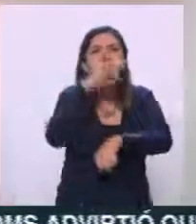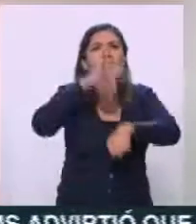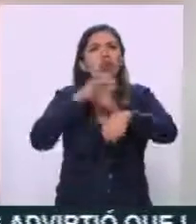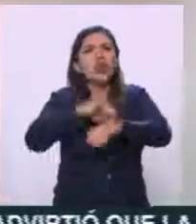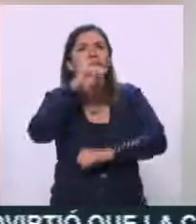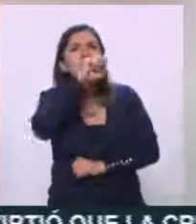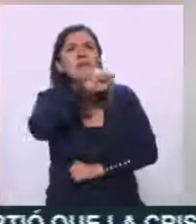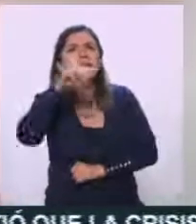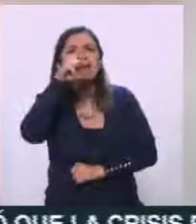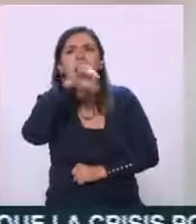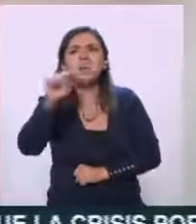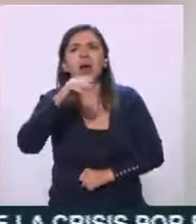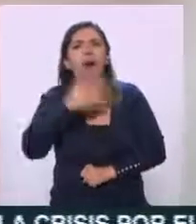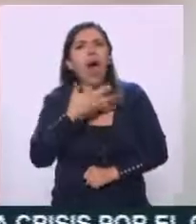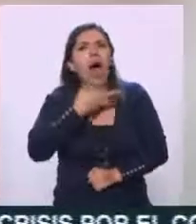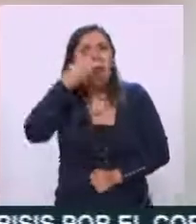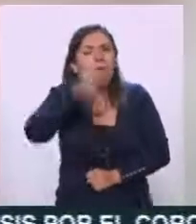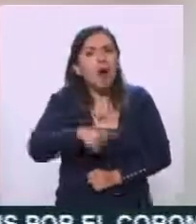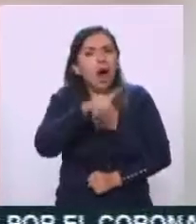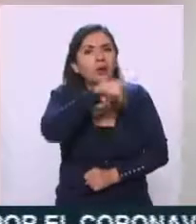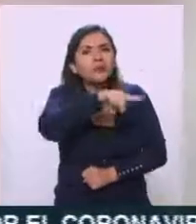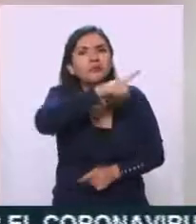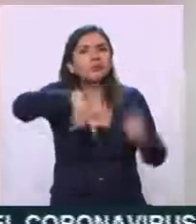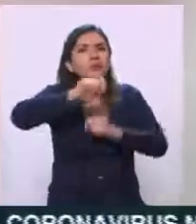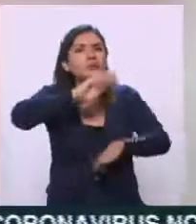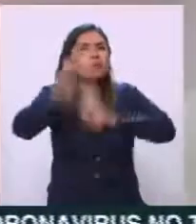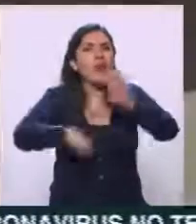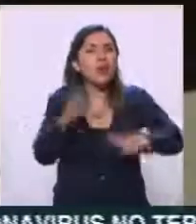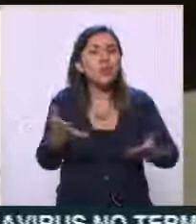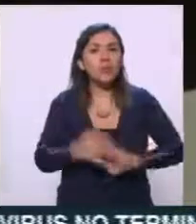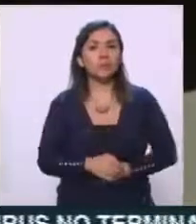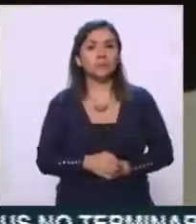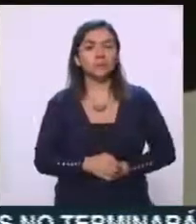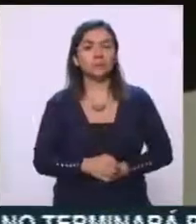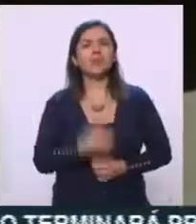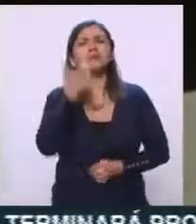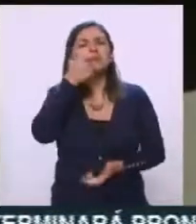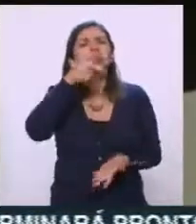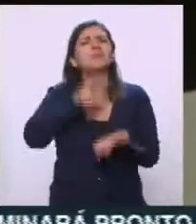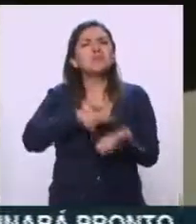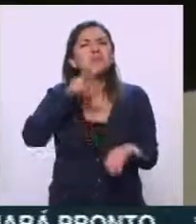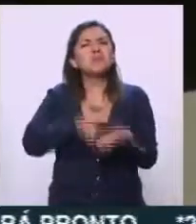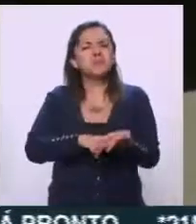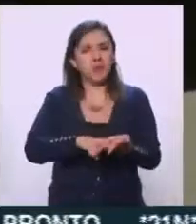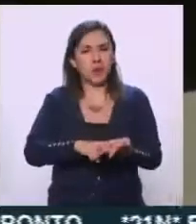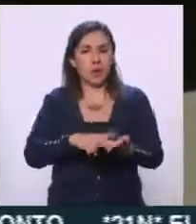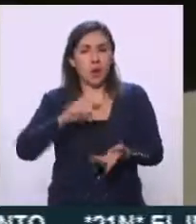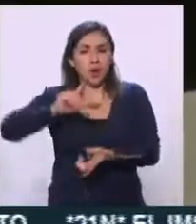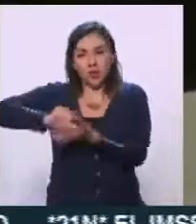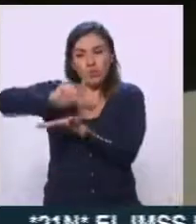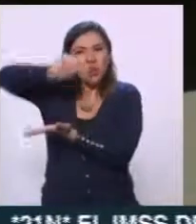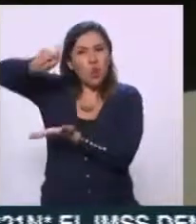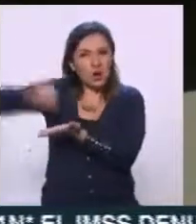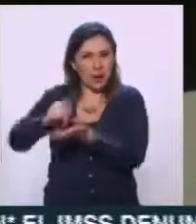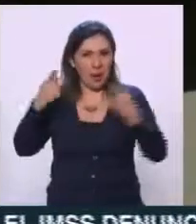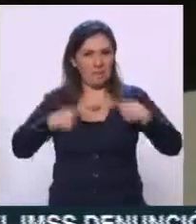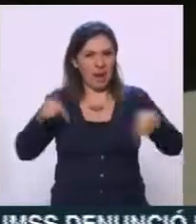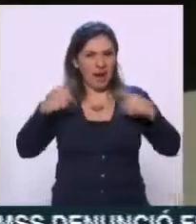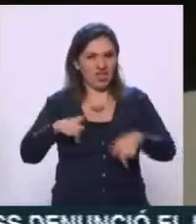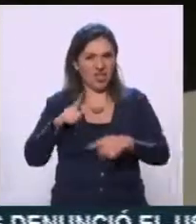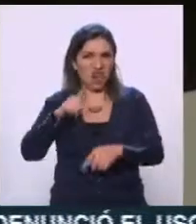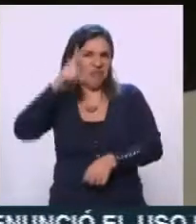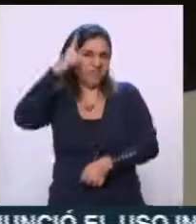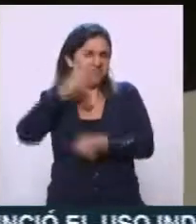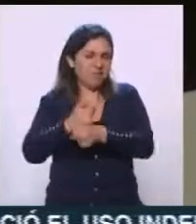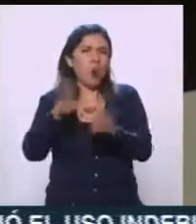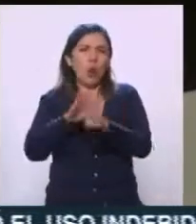del IMSS, que están, pues literalmente ahí en el frente de batalla. ¿Cuánto le cuesta a un Twitter, como ahora les dicen, un personaje